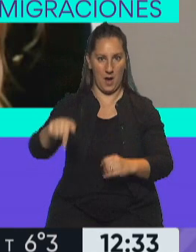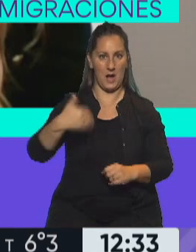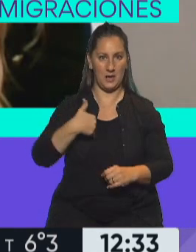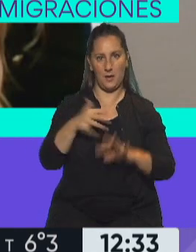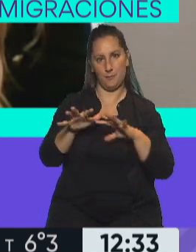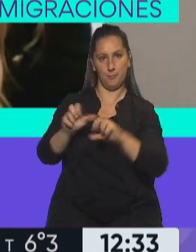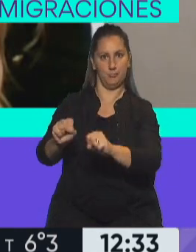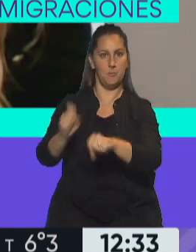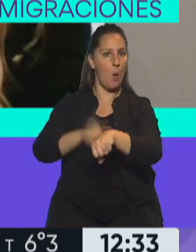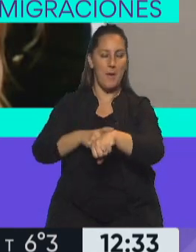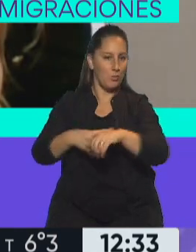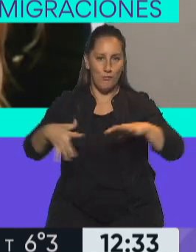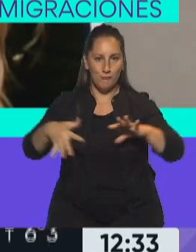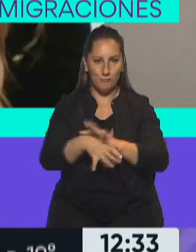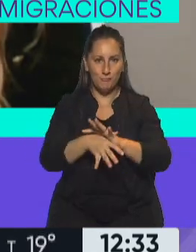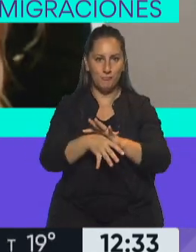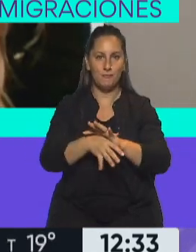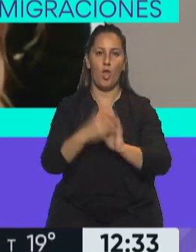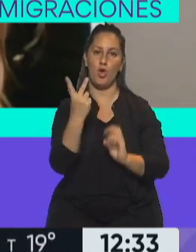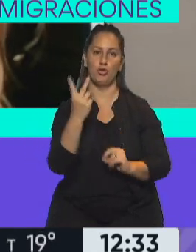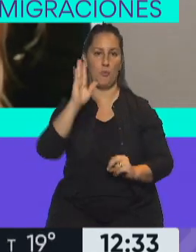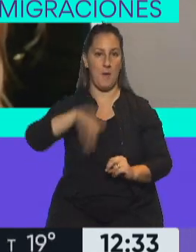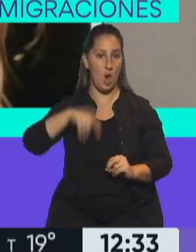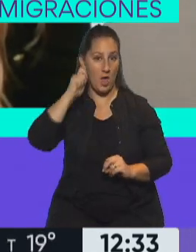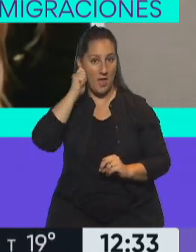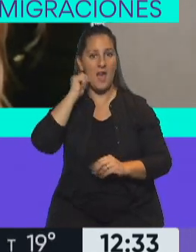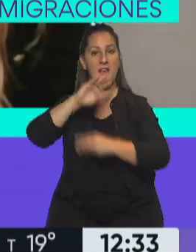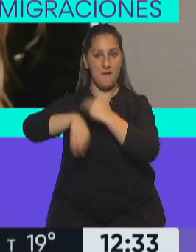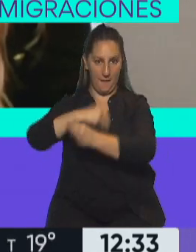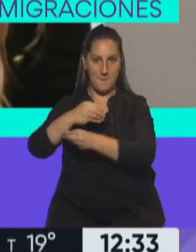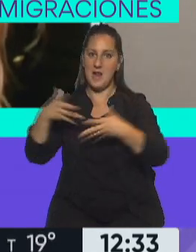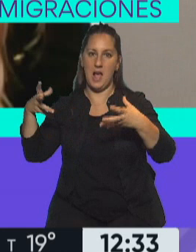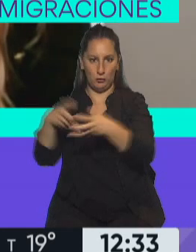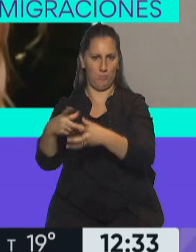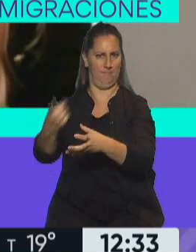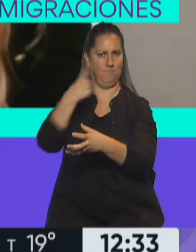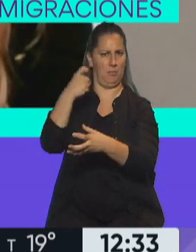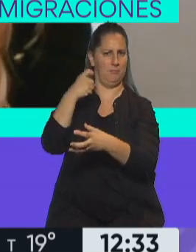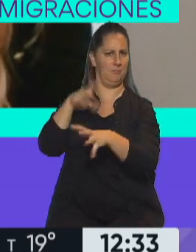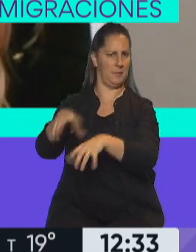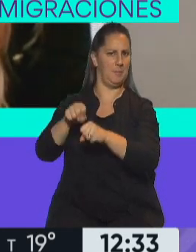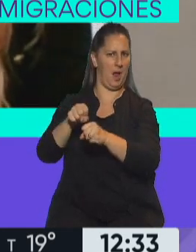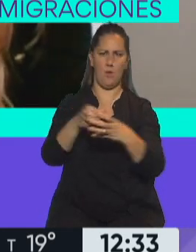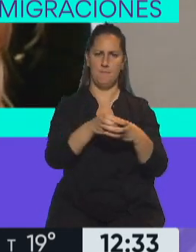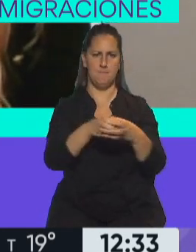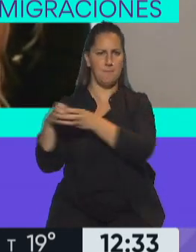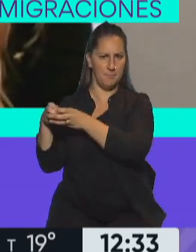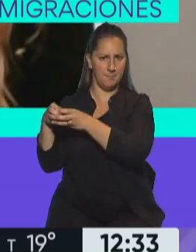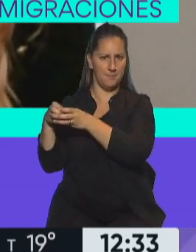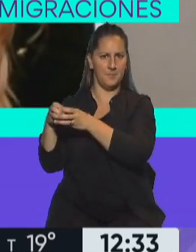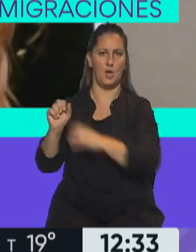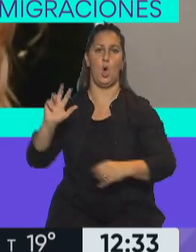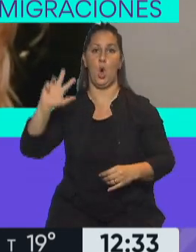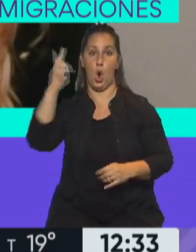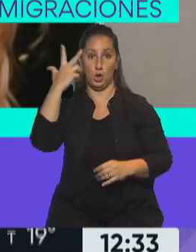los detectó a tiempo a los dos menores y a la familia que los acompañaba, ¿verdad? Todos fueron aislados en un hotel,